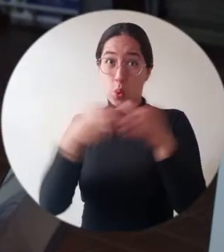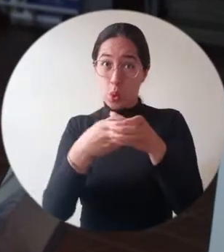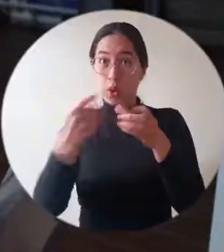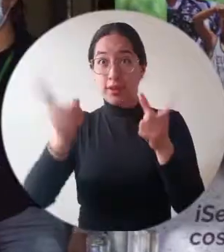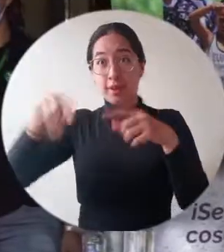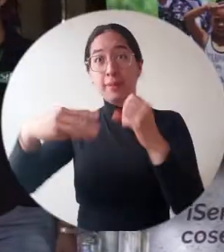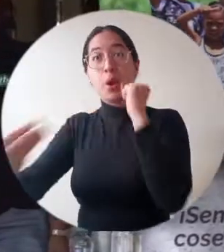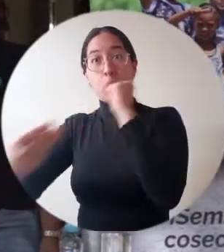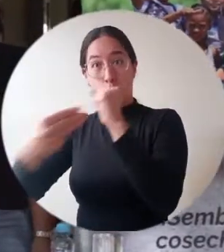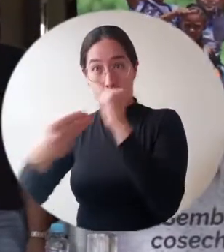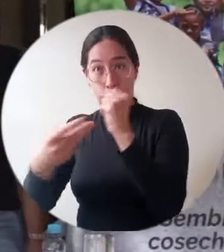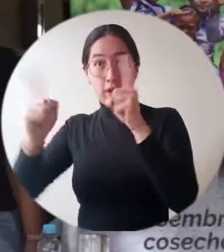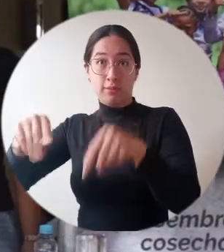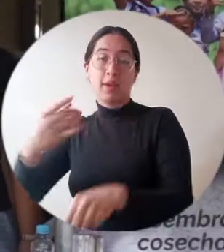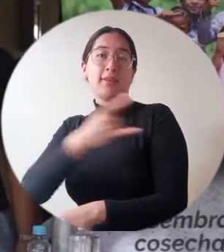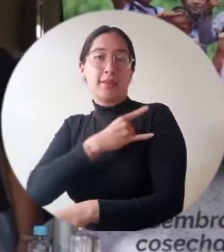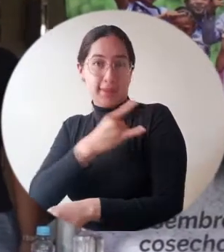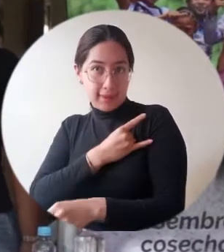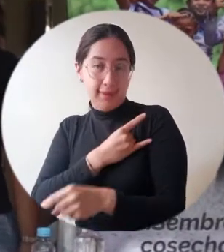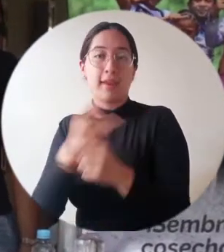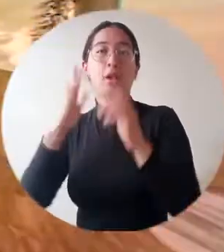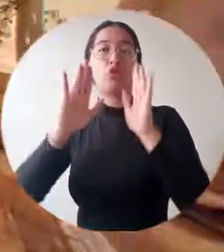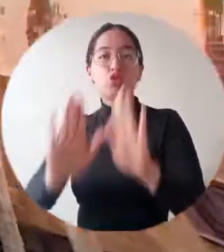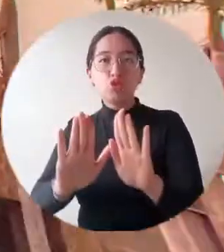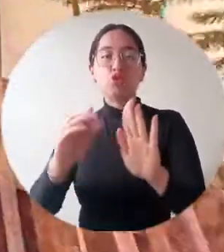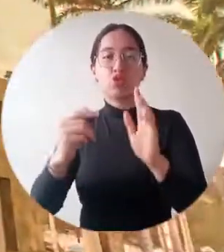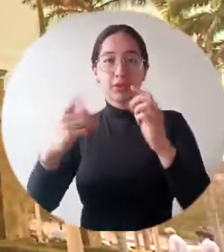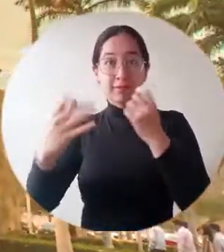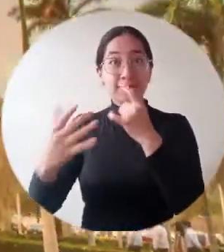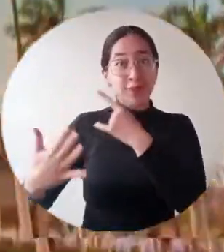Universidades Sergio Arboleda y Cooperativa de Colombia.